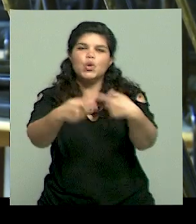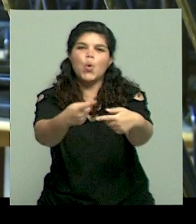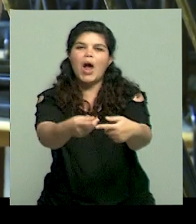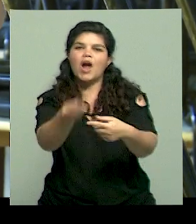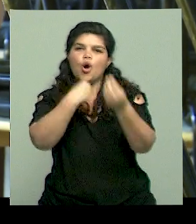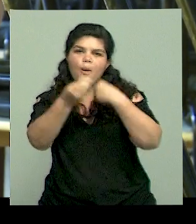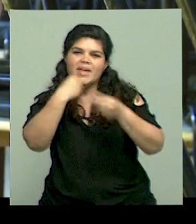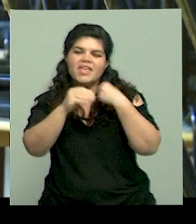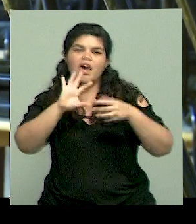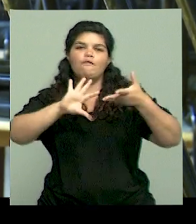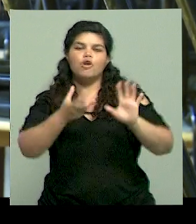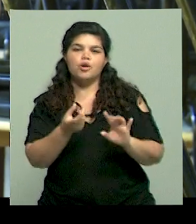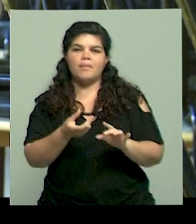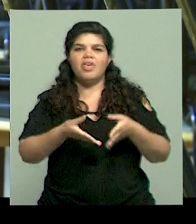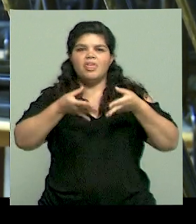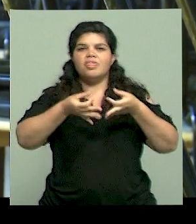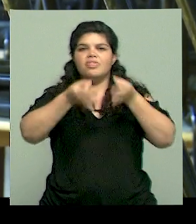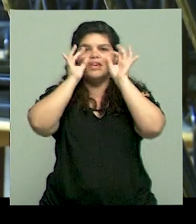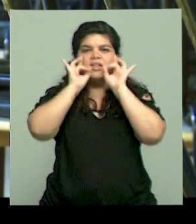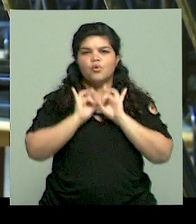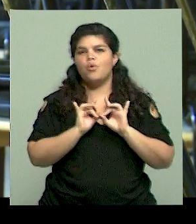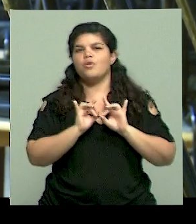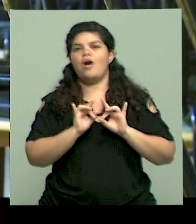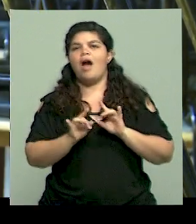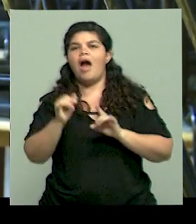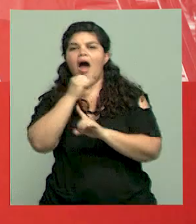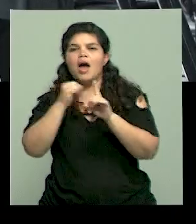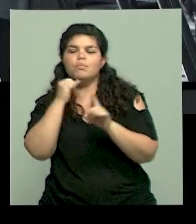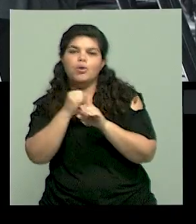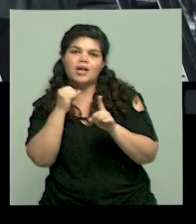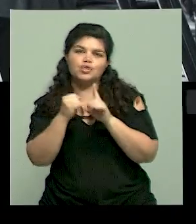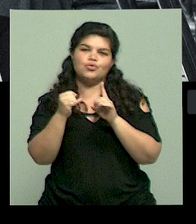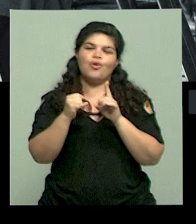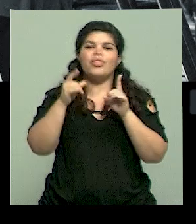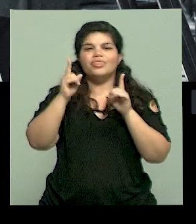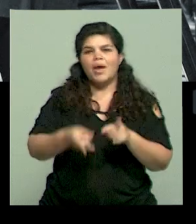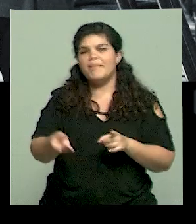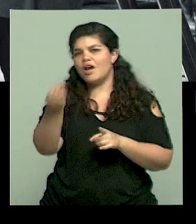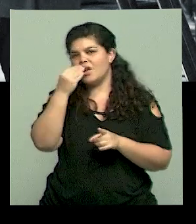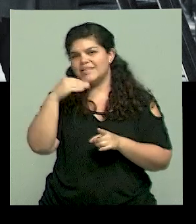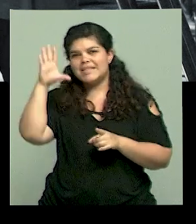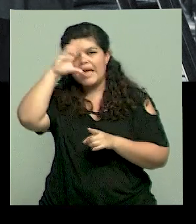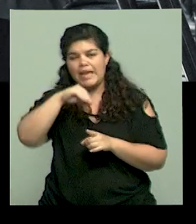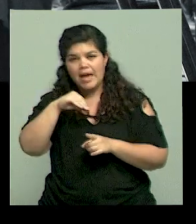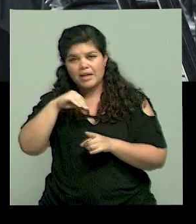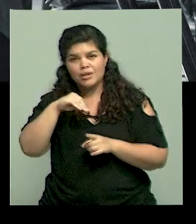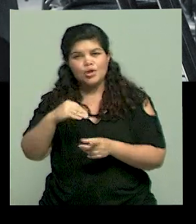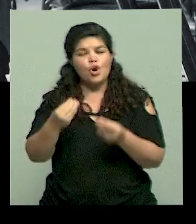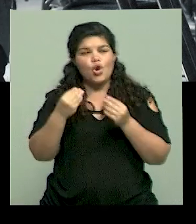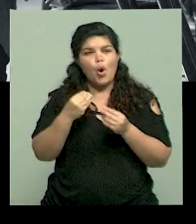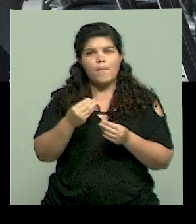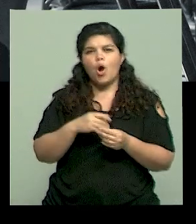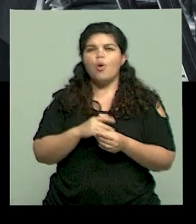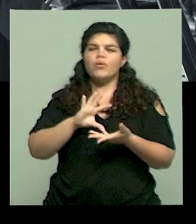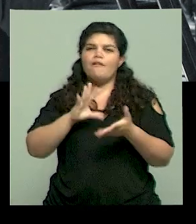almuerzo y cena. eso, ¿se repite? ¿Vos ves que hay algún tipo de maña respecto a la repitencia de las